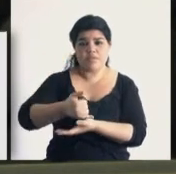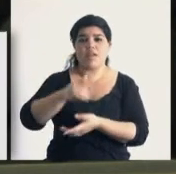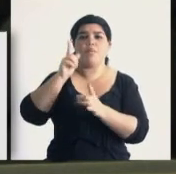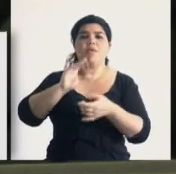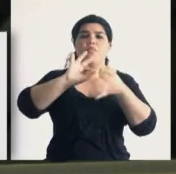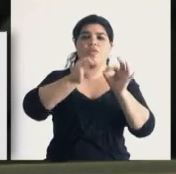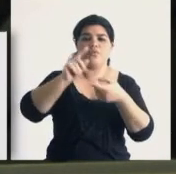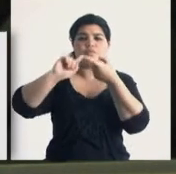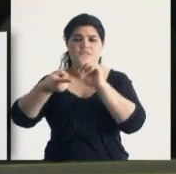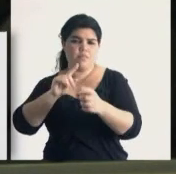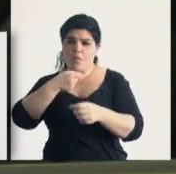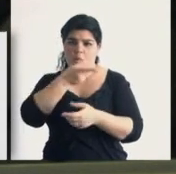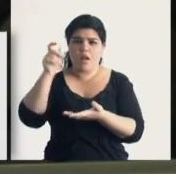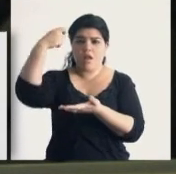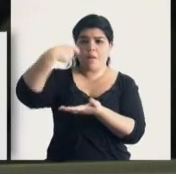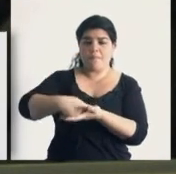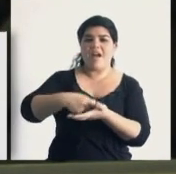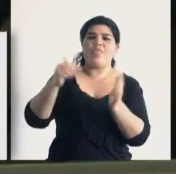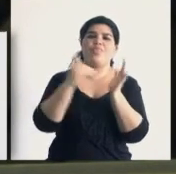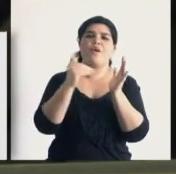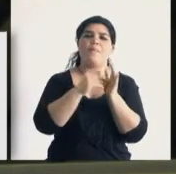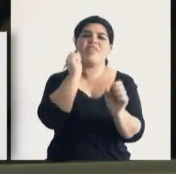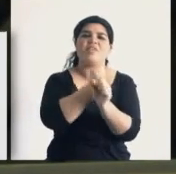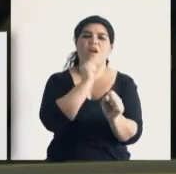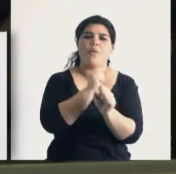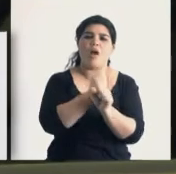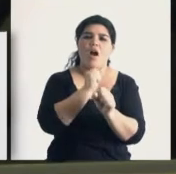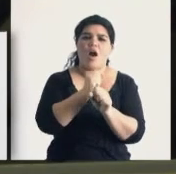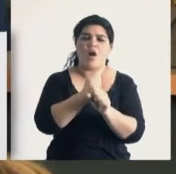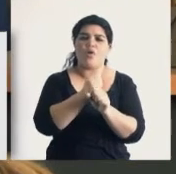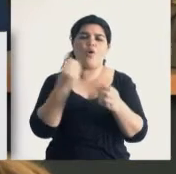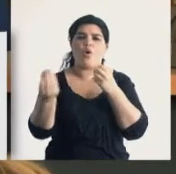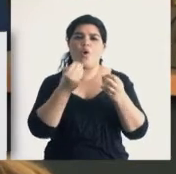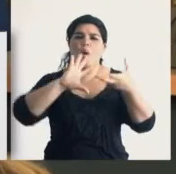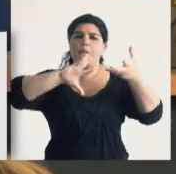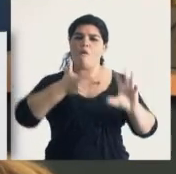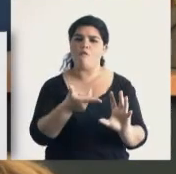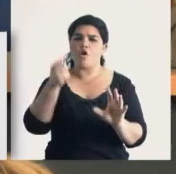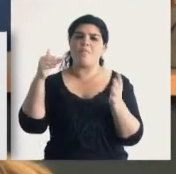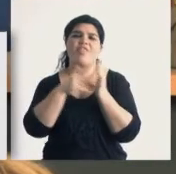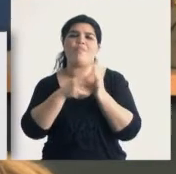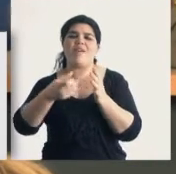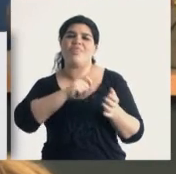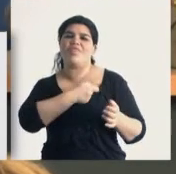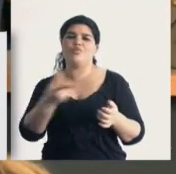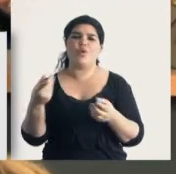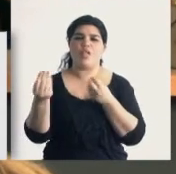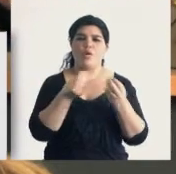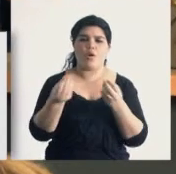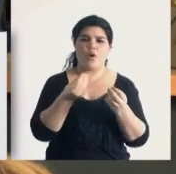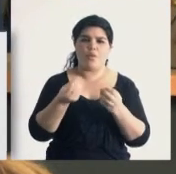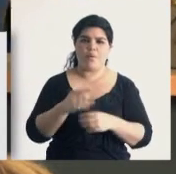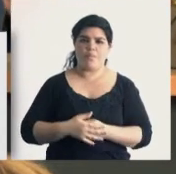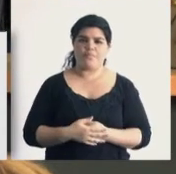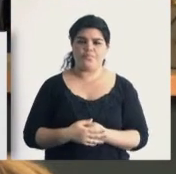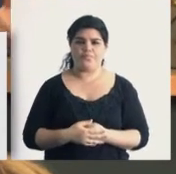servicio, tanto de traducción como de interpretación, que es variable, dependiendo, por supuesto, del tipo de trabajo a realizar, la